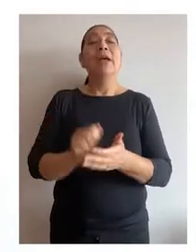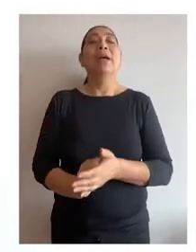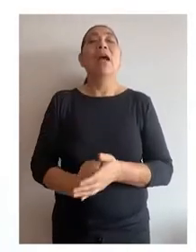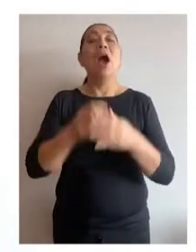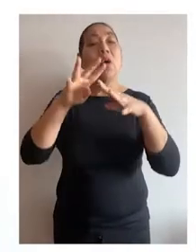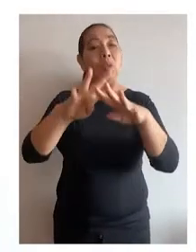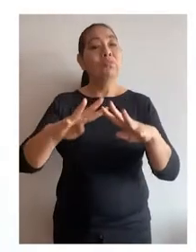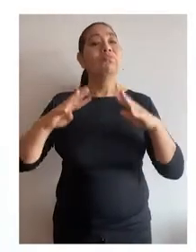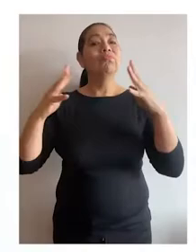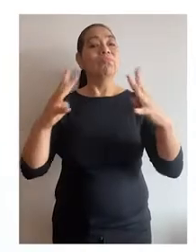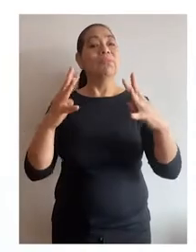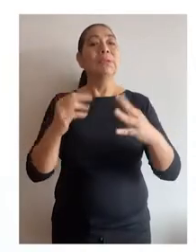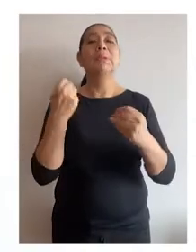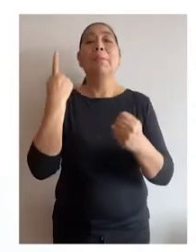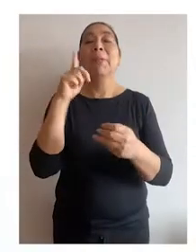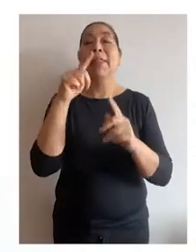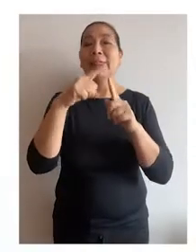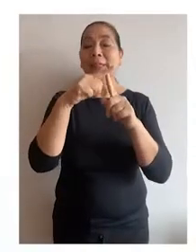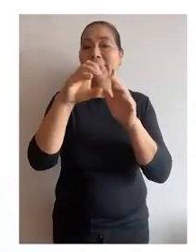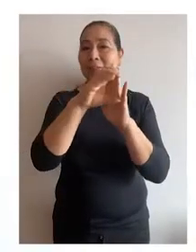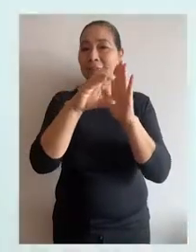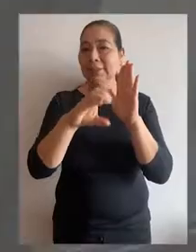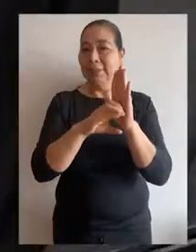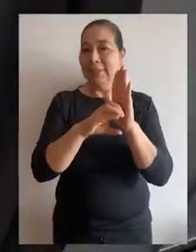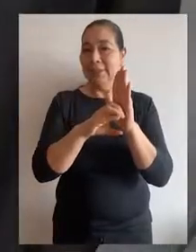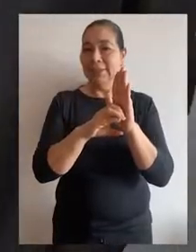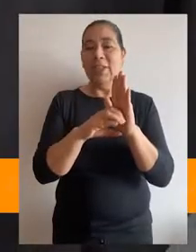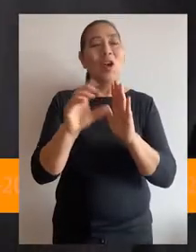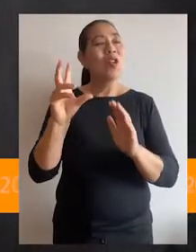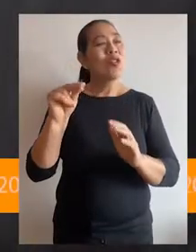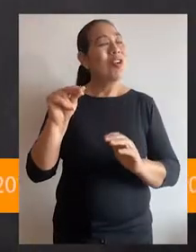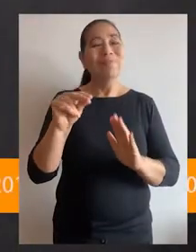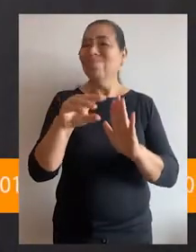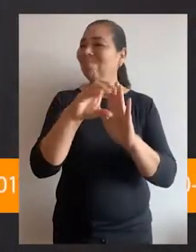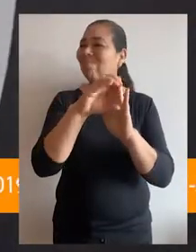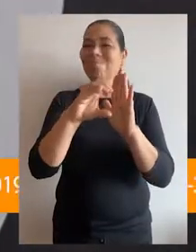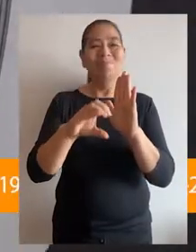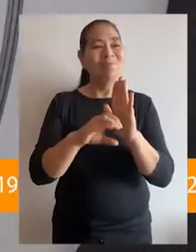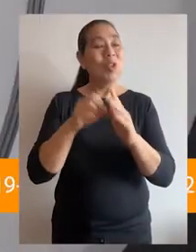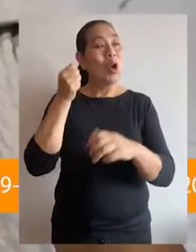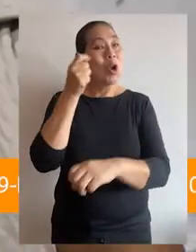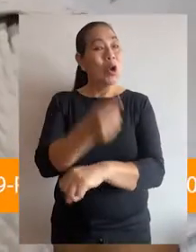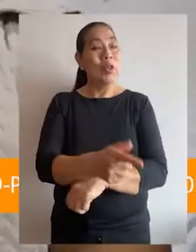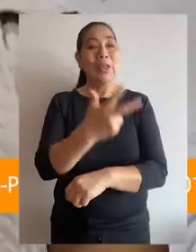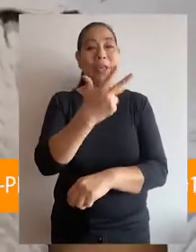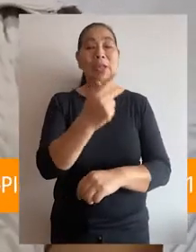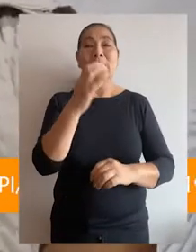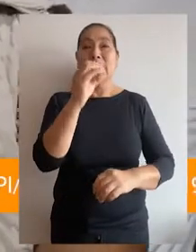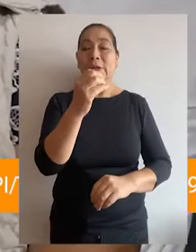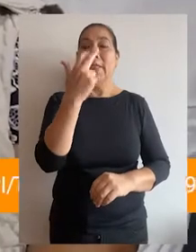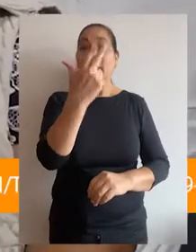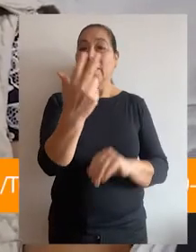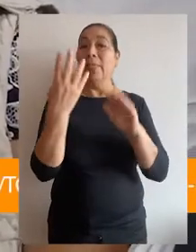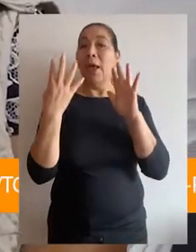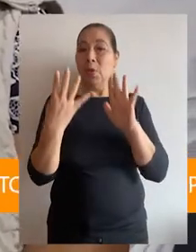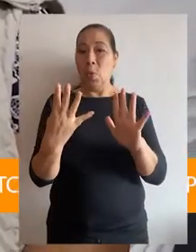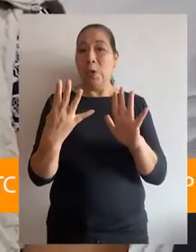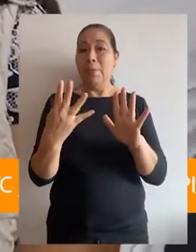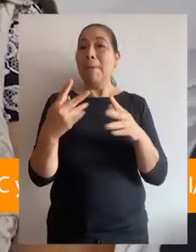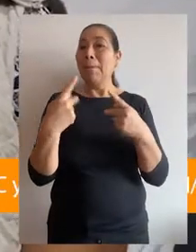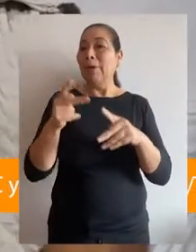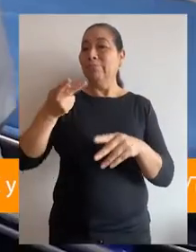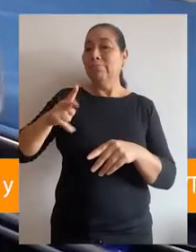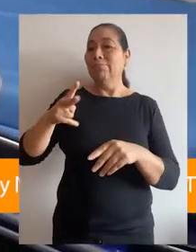décimo segunda audiencia pública remota del TC. La demanda de inconstitucionalidad contra la ley 31039,